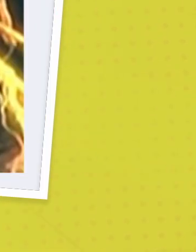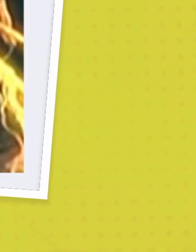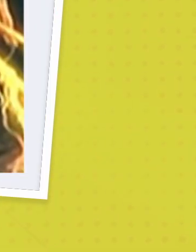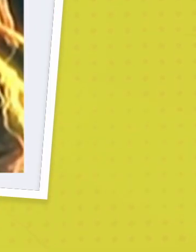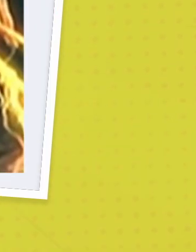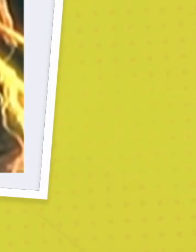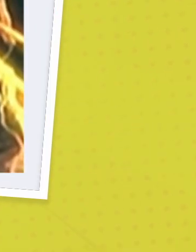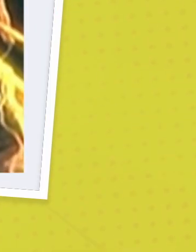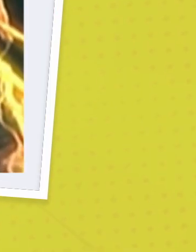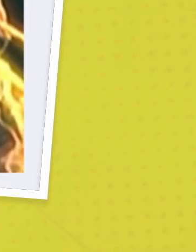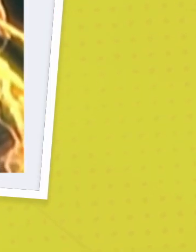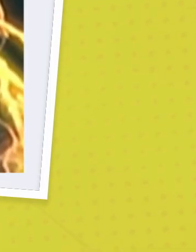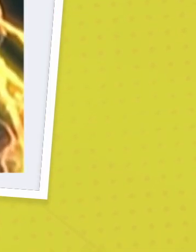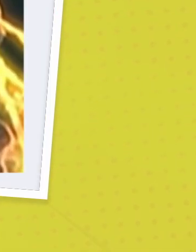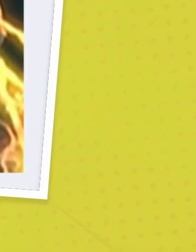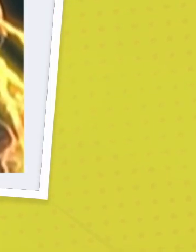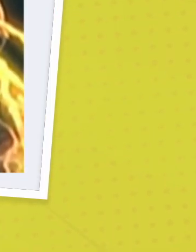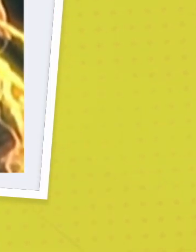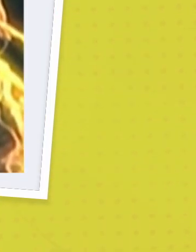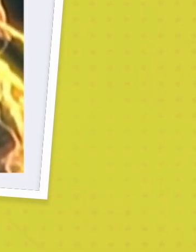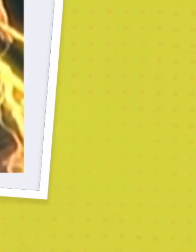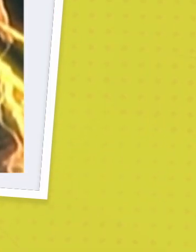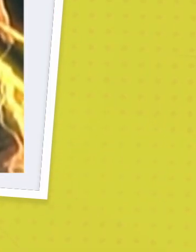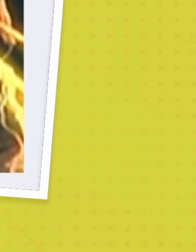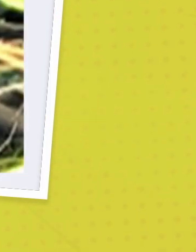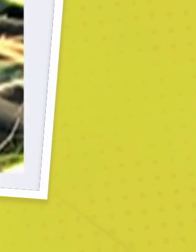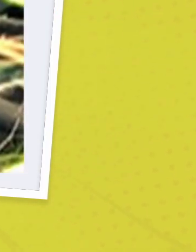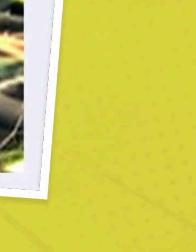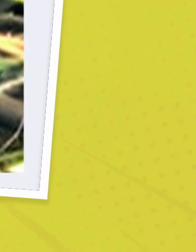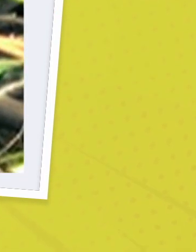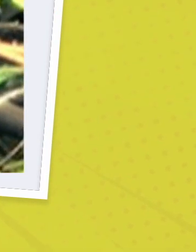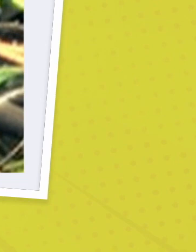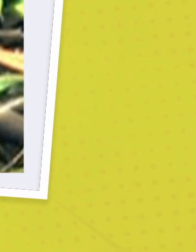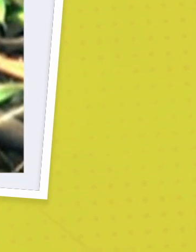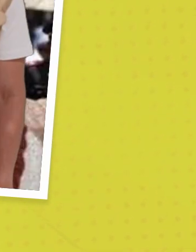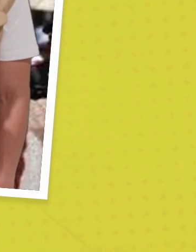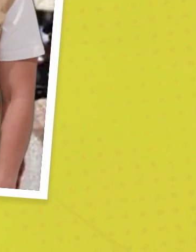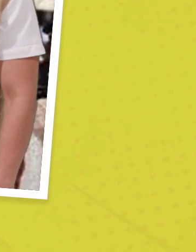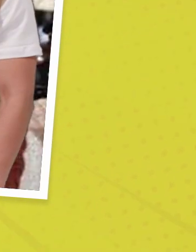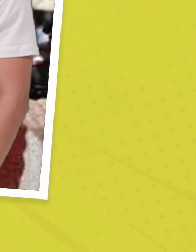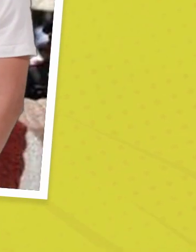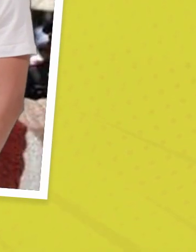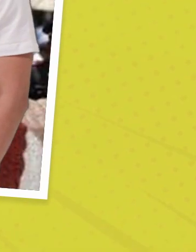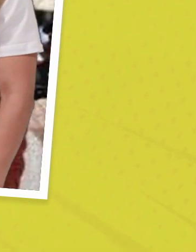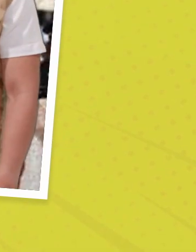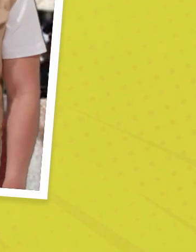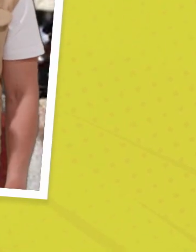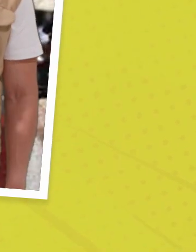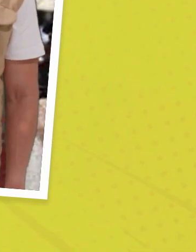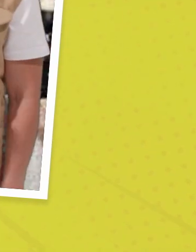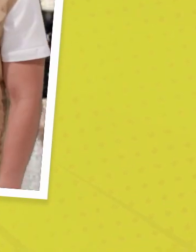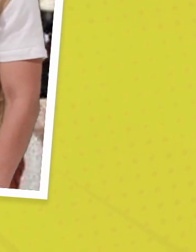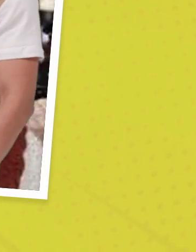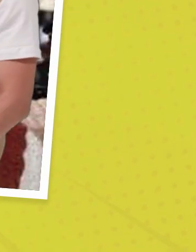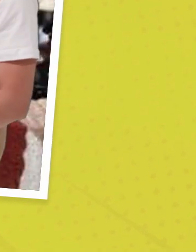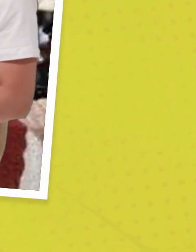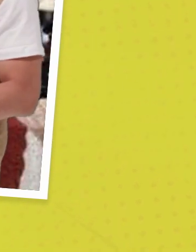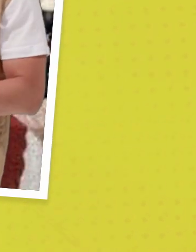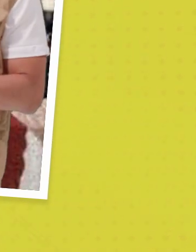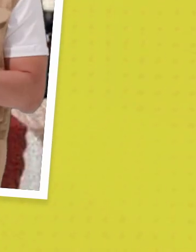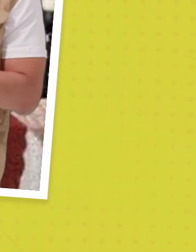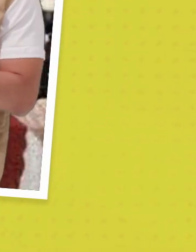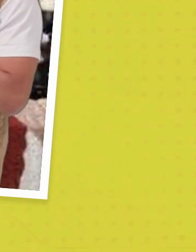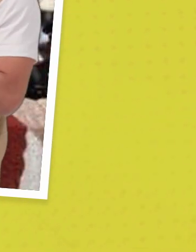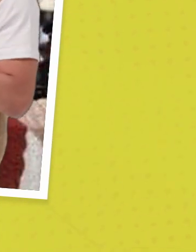Conocer las fuentes que informan sobre el patrimonio histórico, expresiones artísticas y culturales y la producción